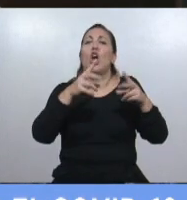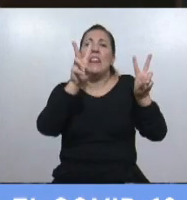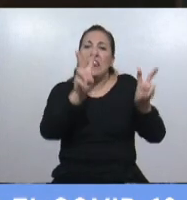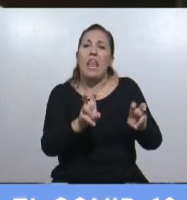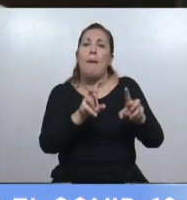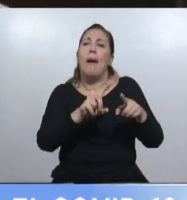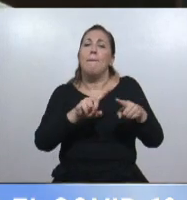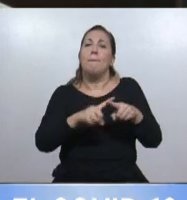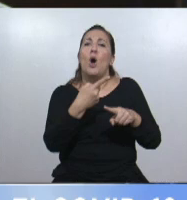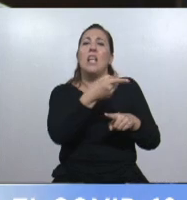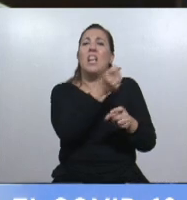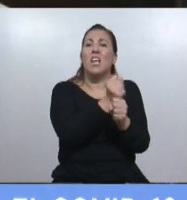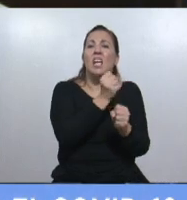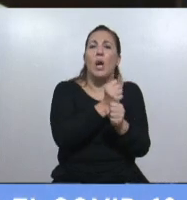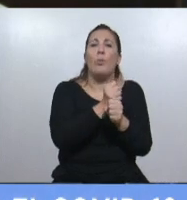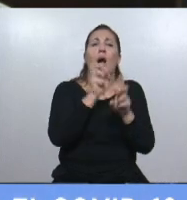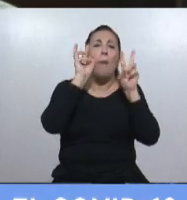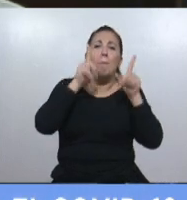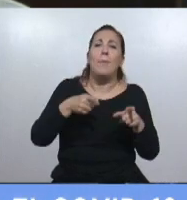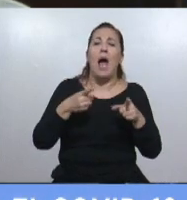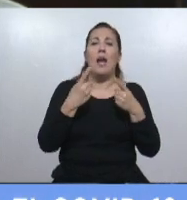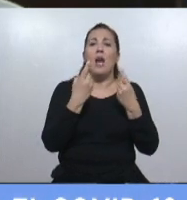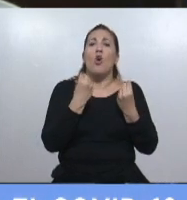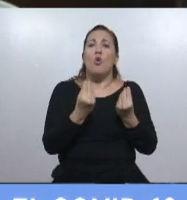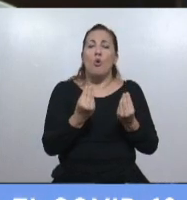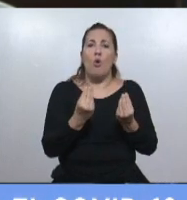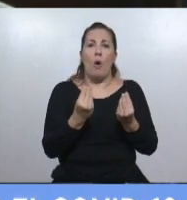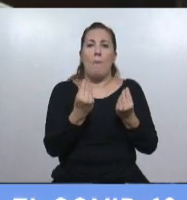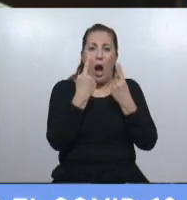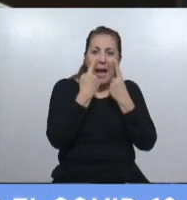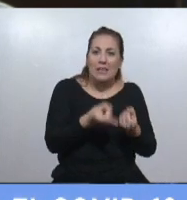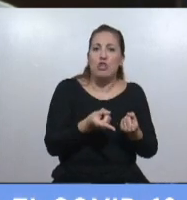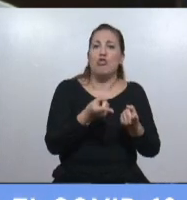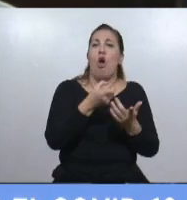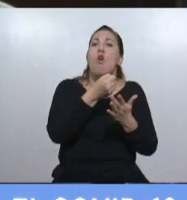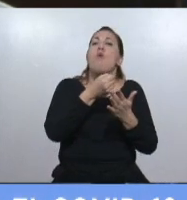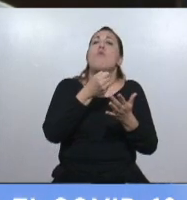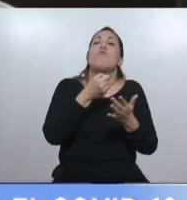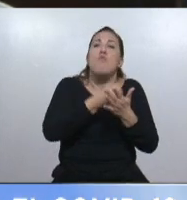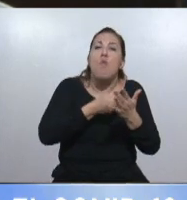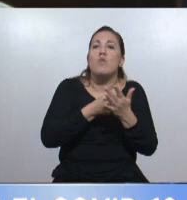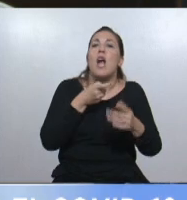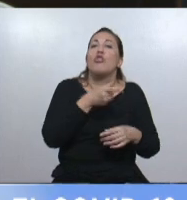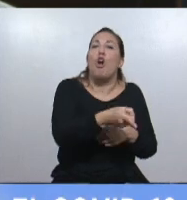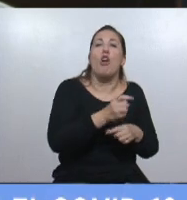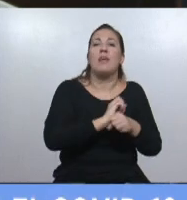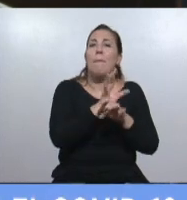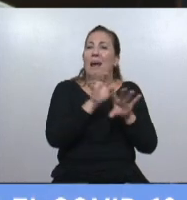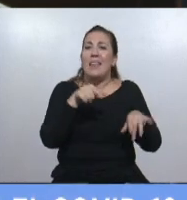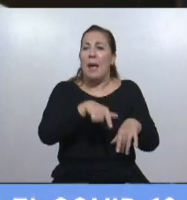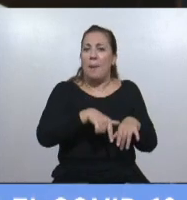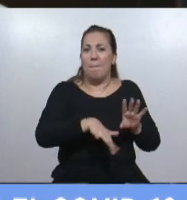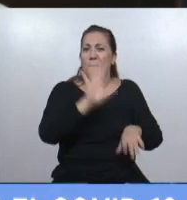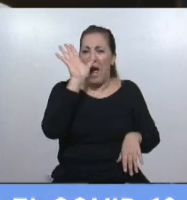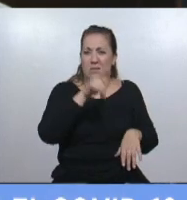de atención y combate a la pandemia. Es el distrito que tiene los peores